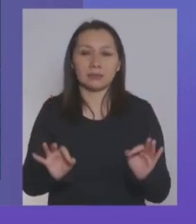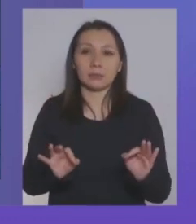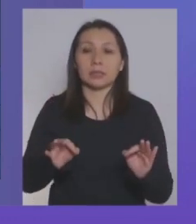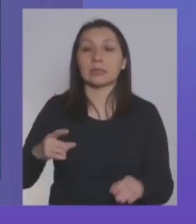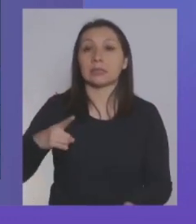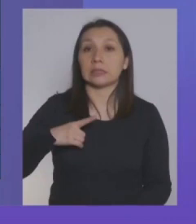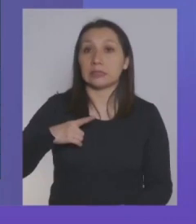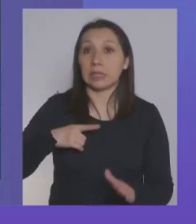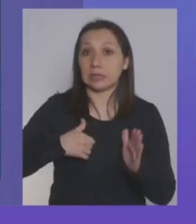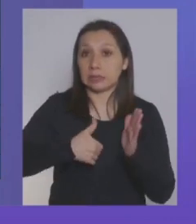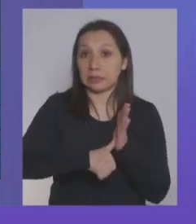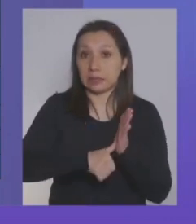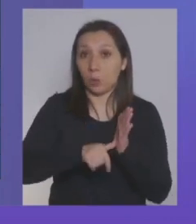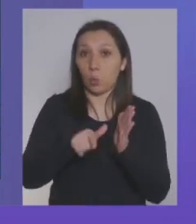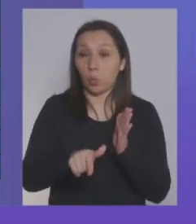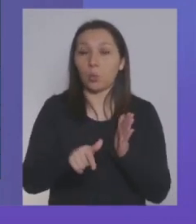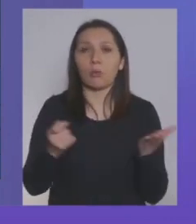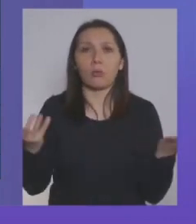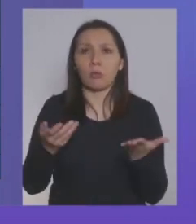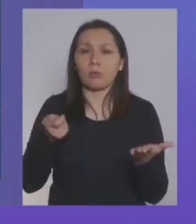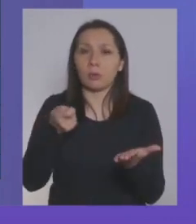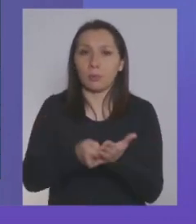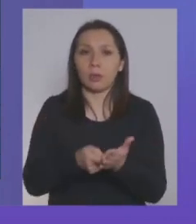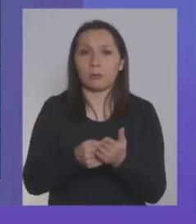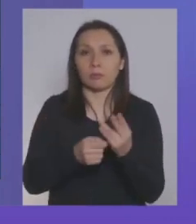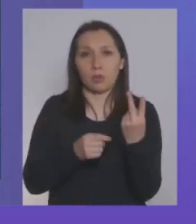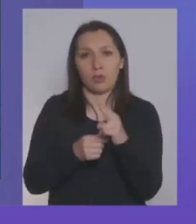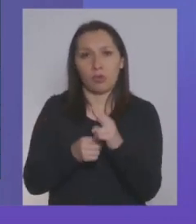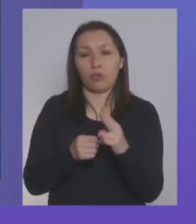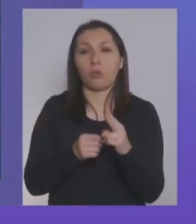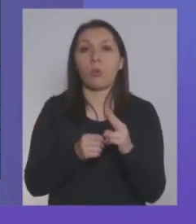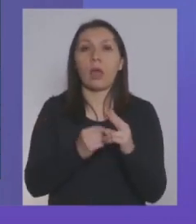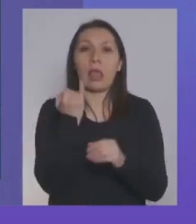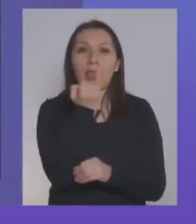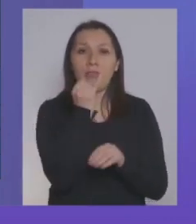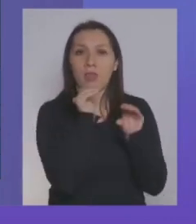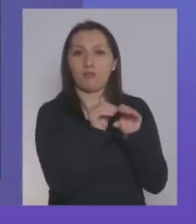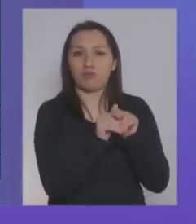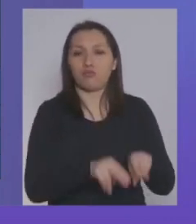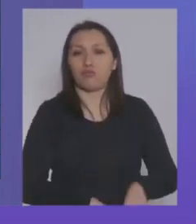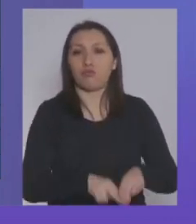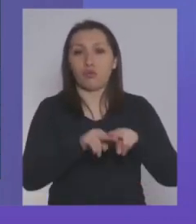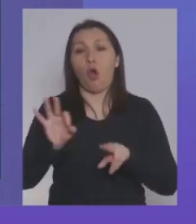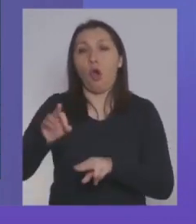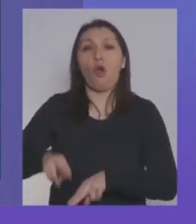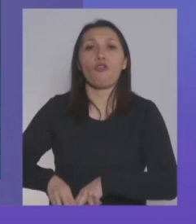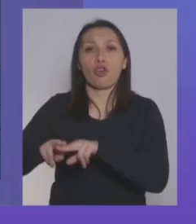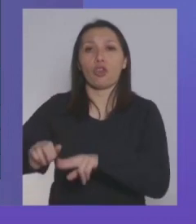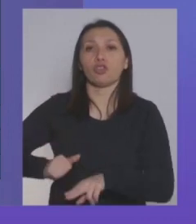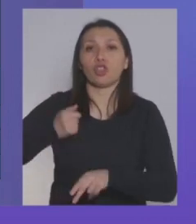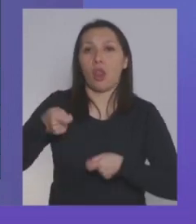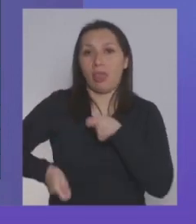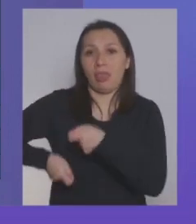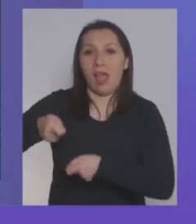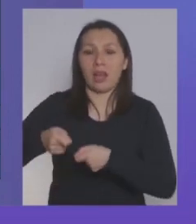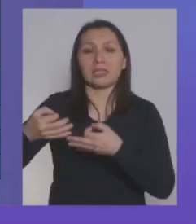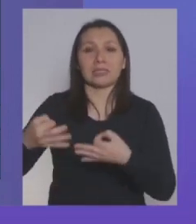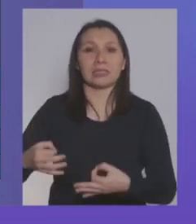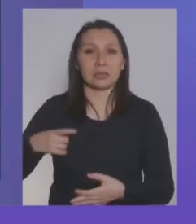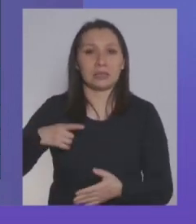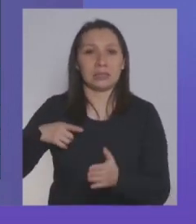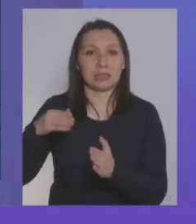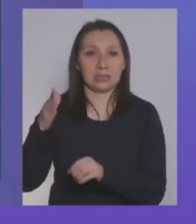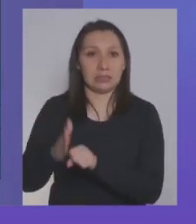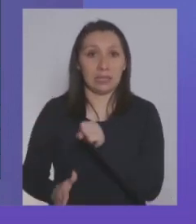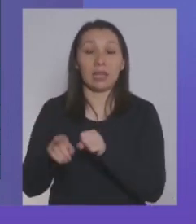seguro de cesantía tiene dos tipos de cuenta, una cuenta individual, un fondo solidario, el seguro de cesantía. Nosotros vemos